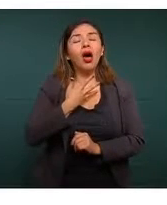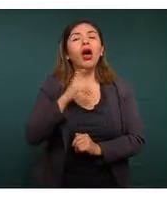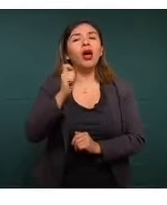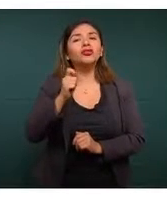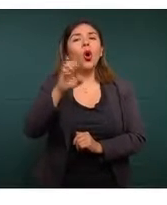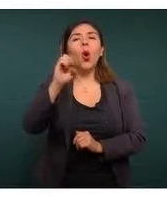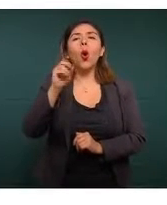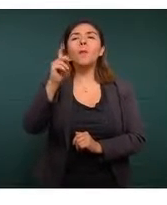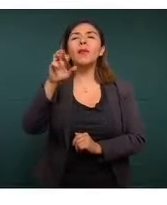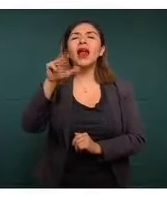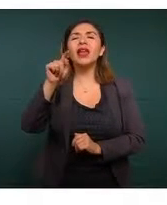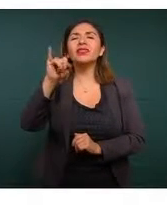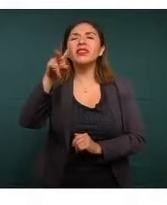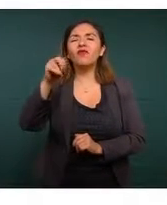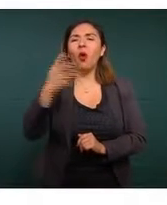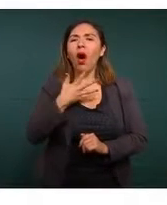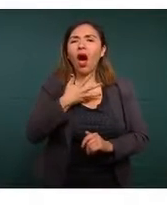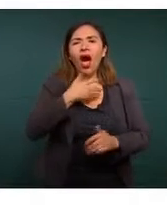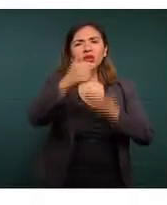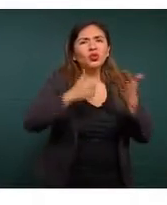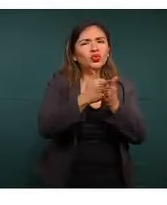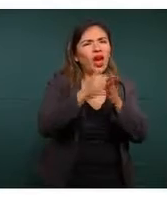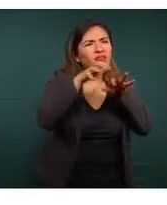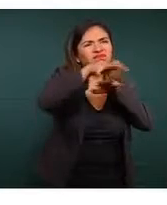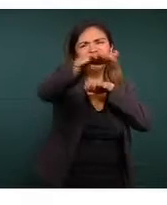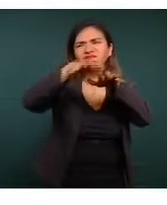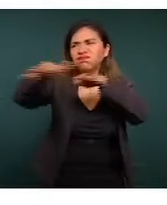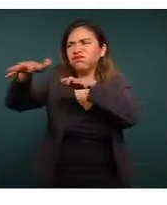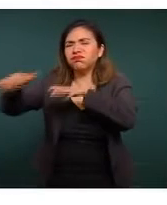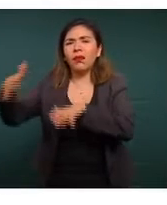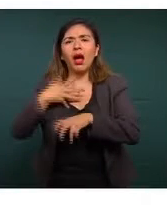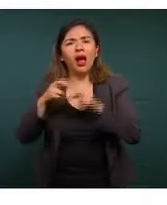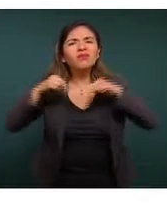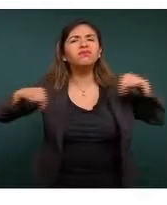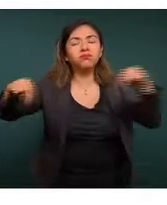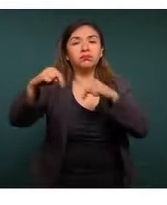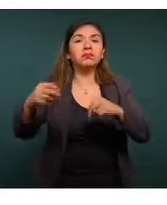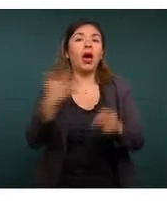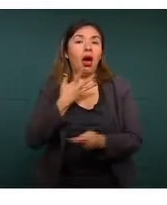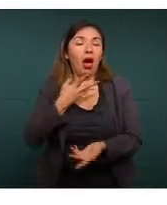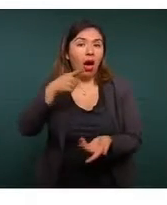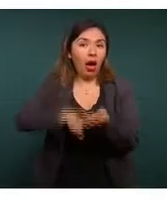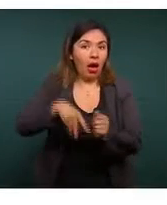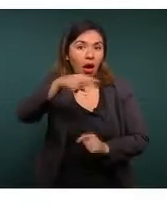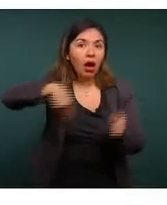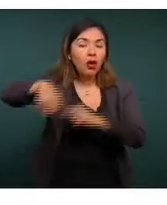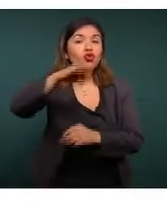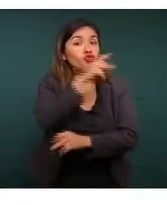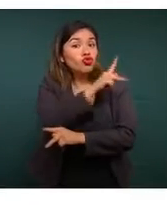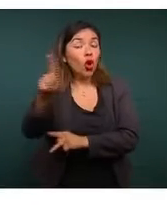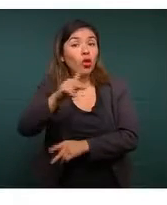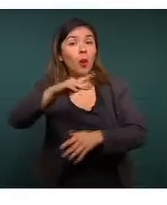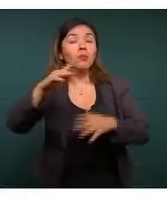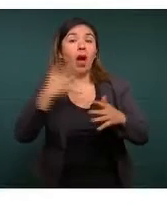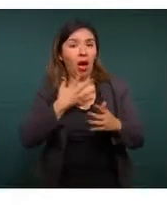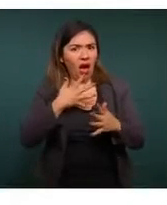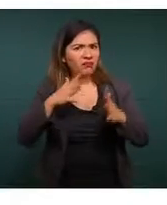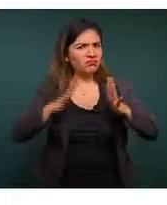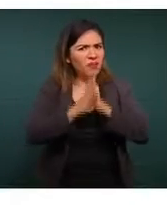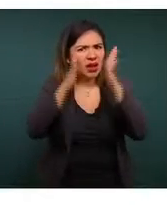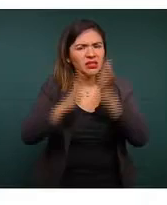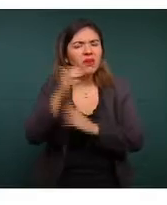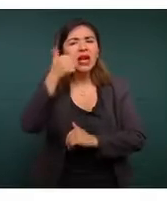operativos, desplegados en la Ciudad de México, teniendo una presencia. Ellos participan o operan